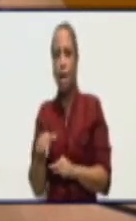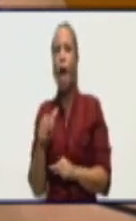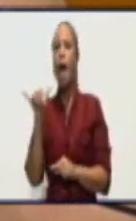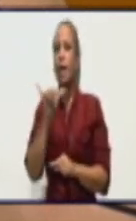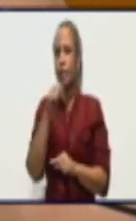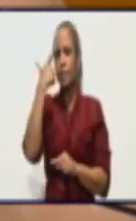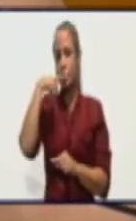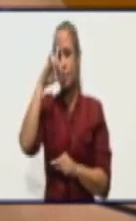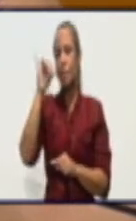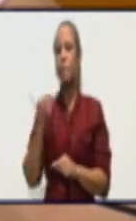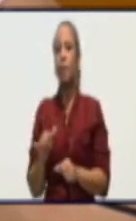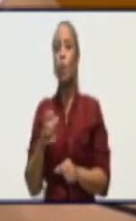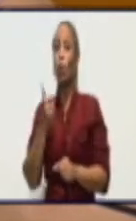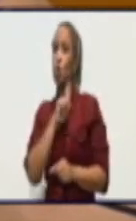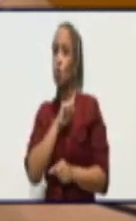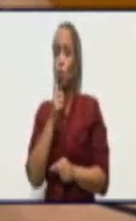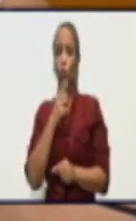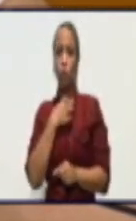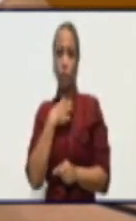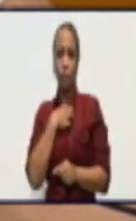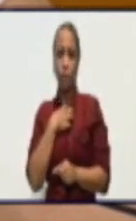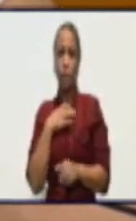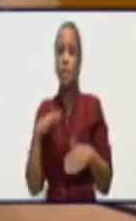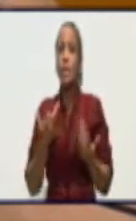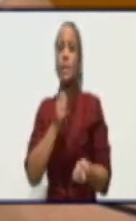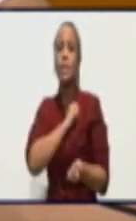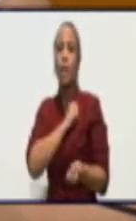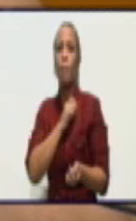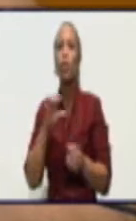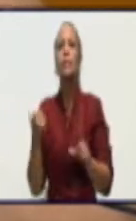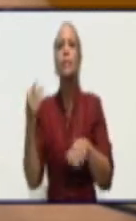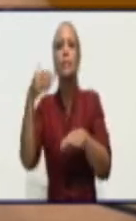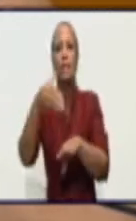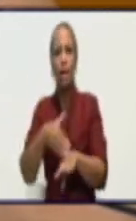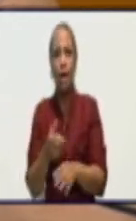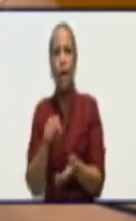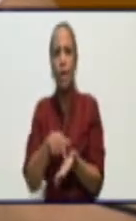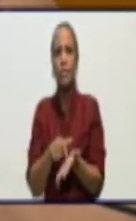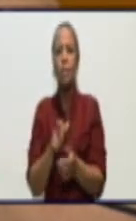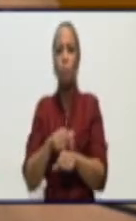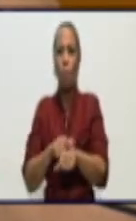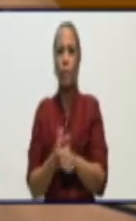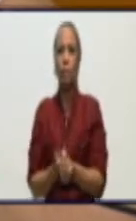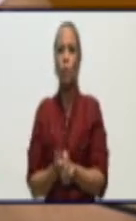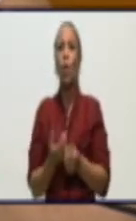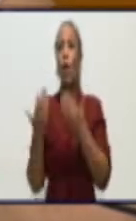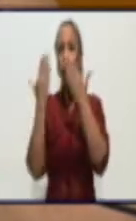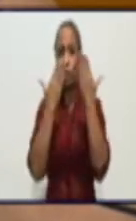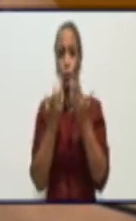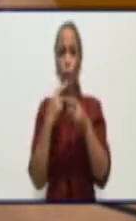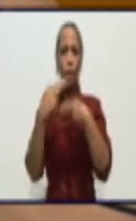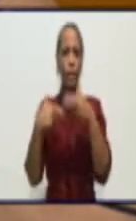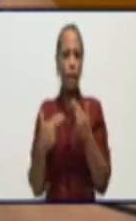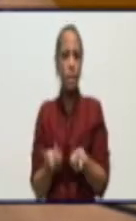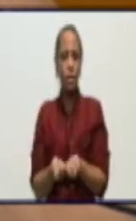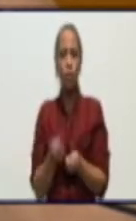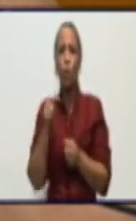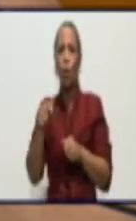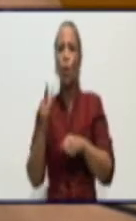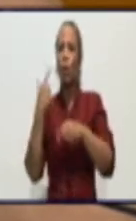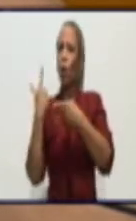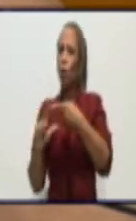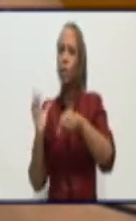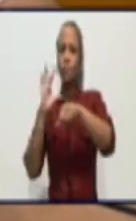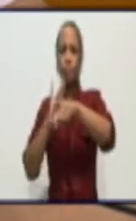nosotros no quisiéramos llegar a ese momento pero lo que los estudios que se están haciendo donde han aparecido esas cepas